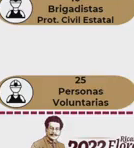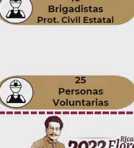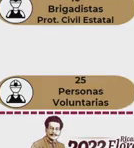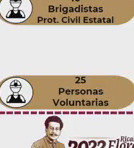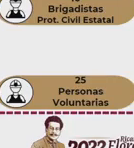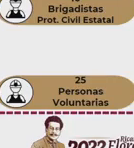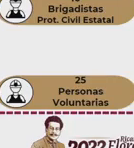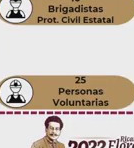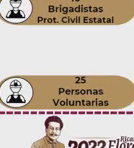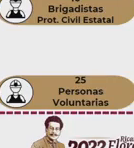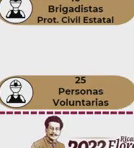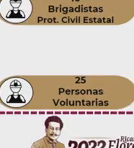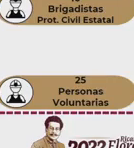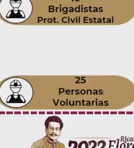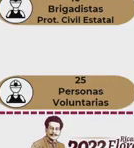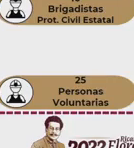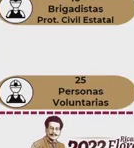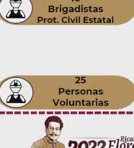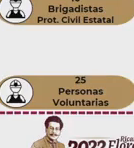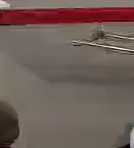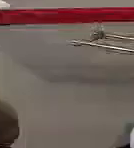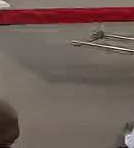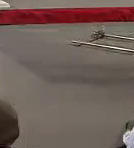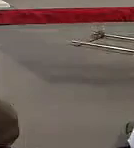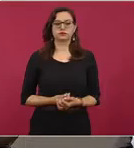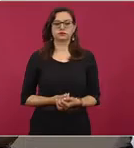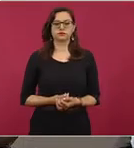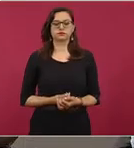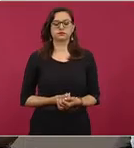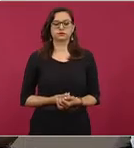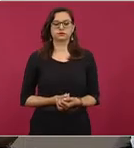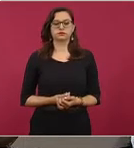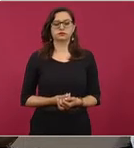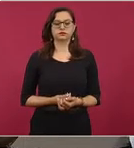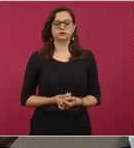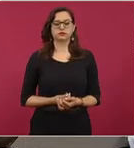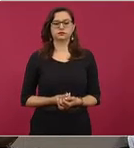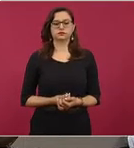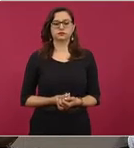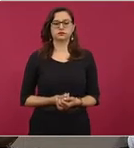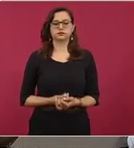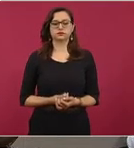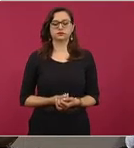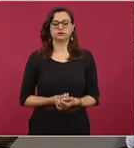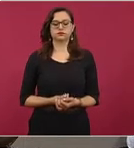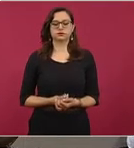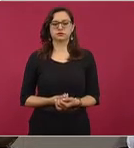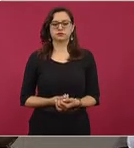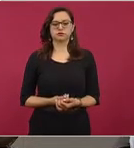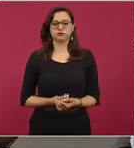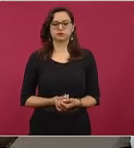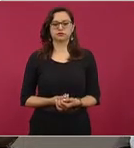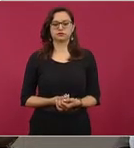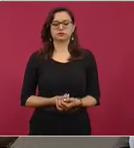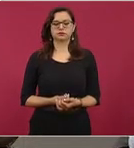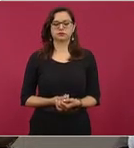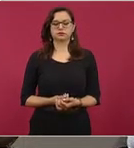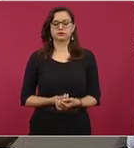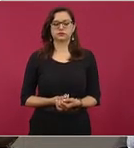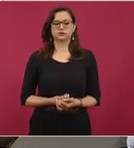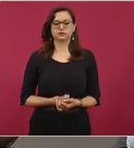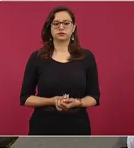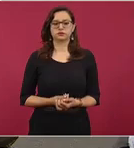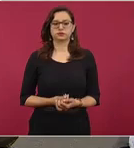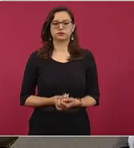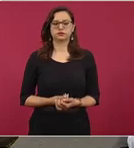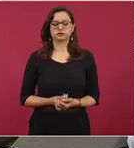el apoyo de los helibaldes, se trasladarán a esta área para coadyuvar en la extinción de